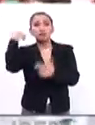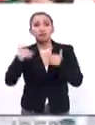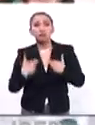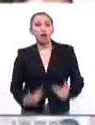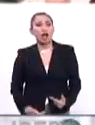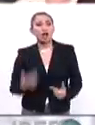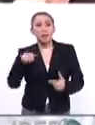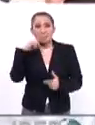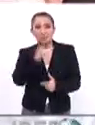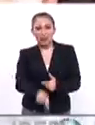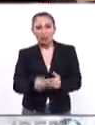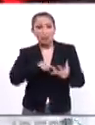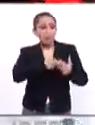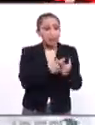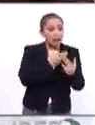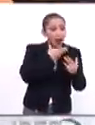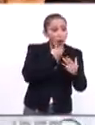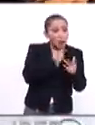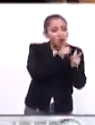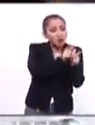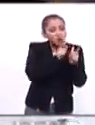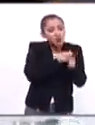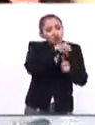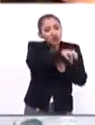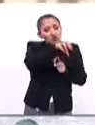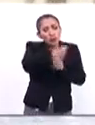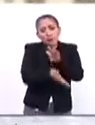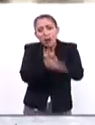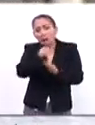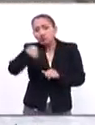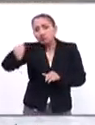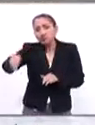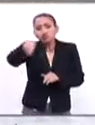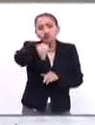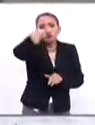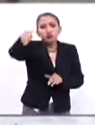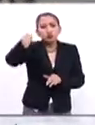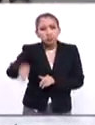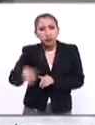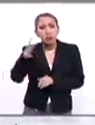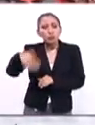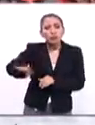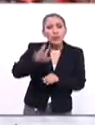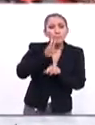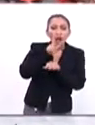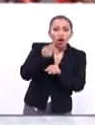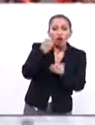Gracias por ver En